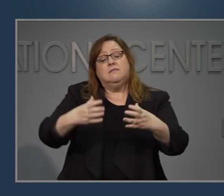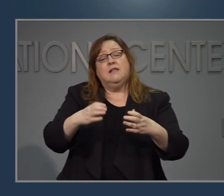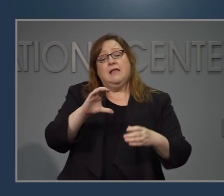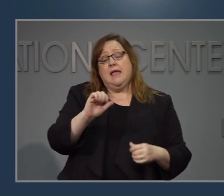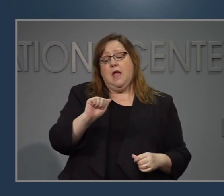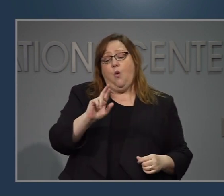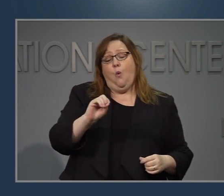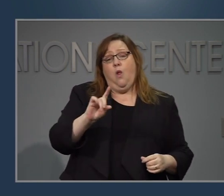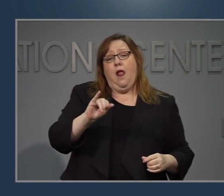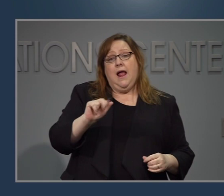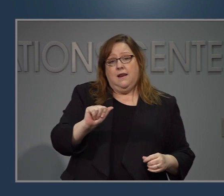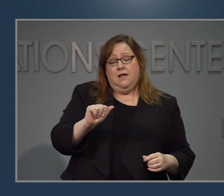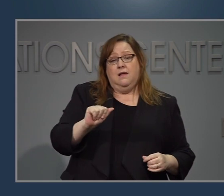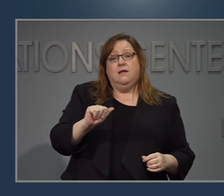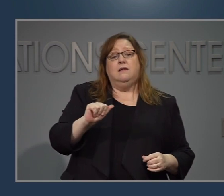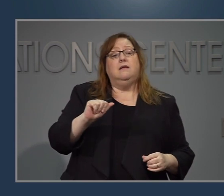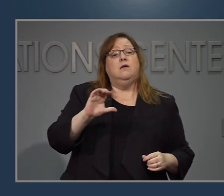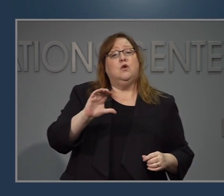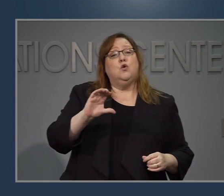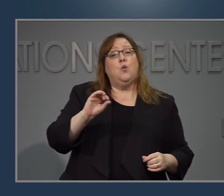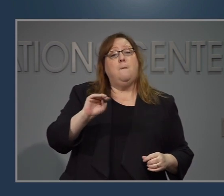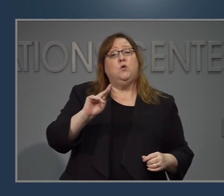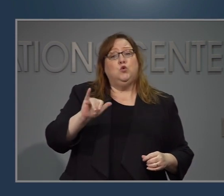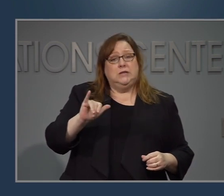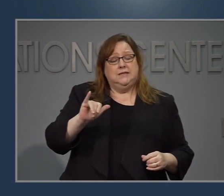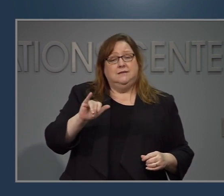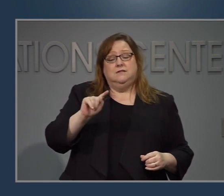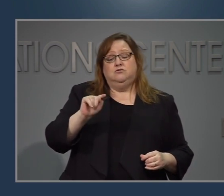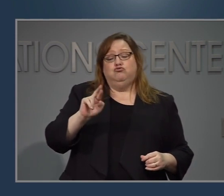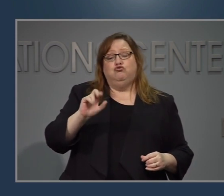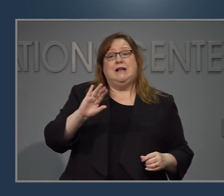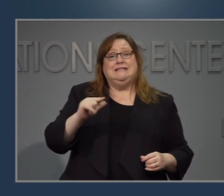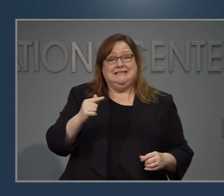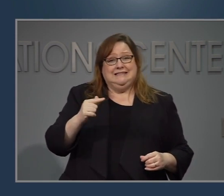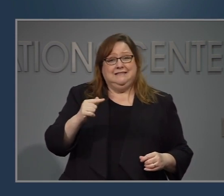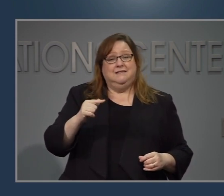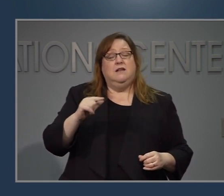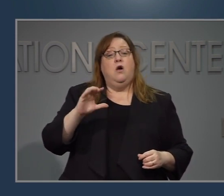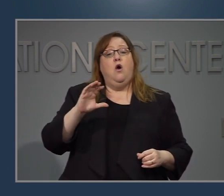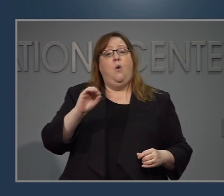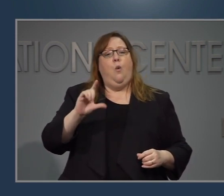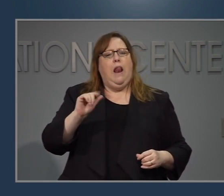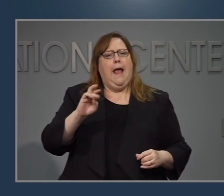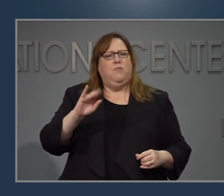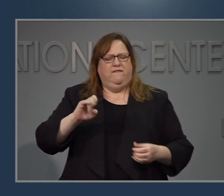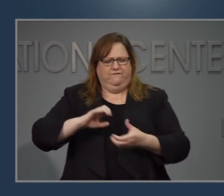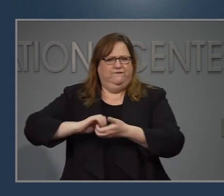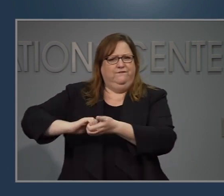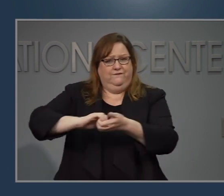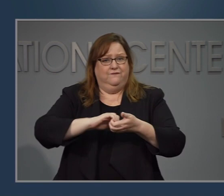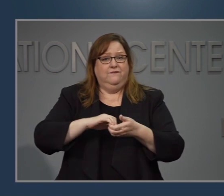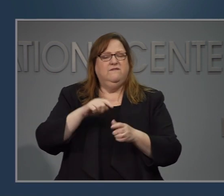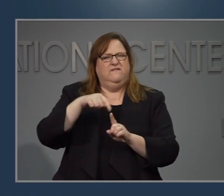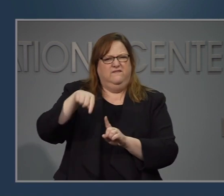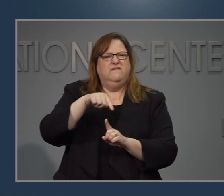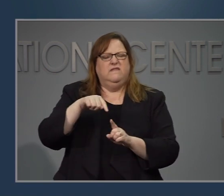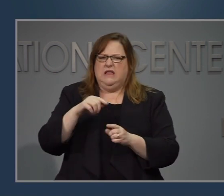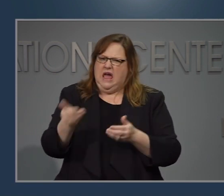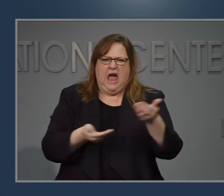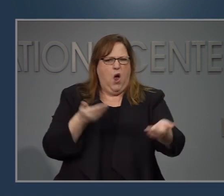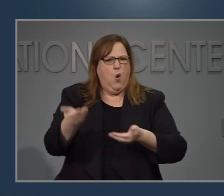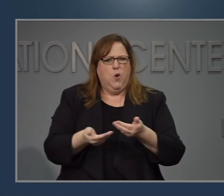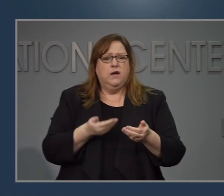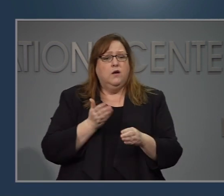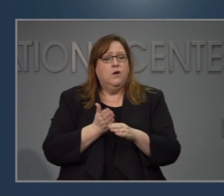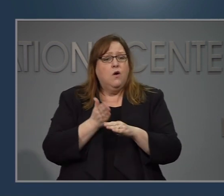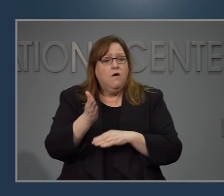rastreo que comunitaria tienen ciento cincuenta y dos nuevos rastreadores y estos que se han contratado refleja